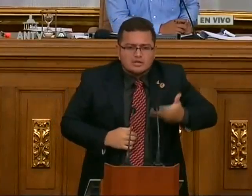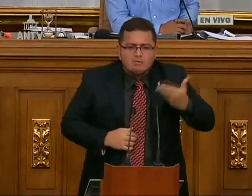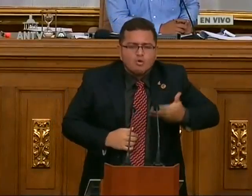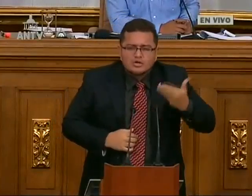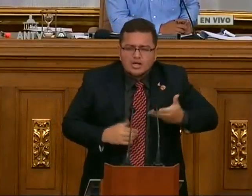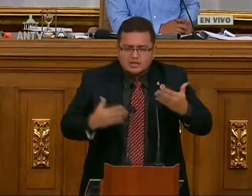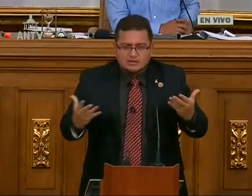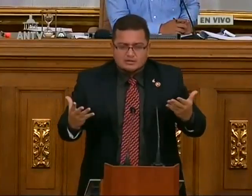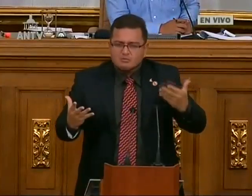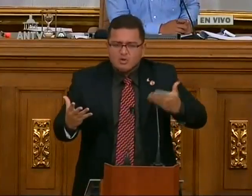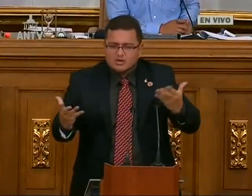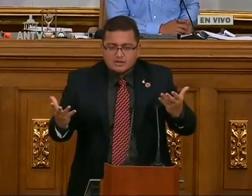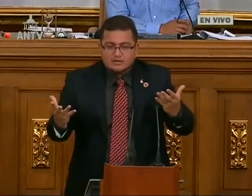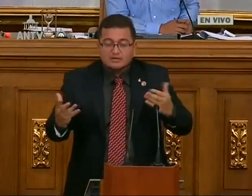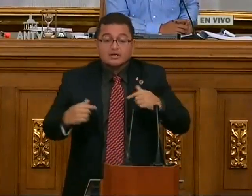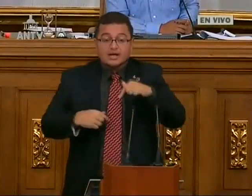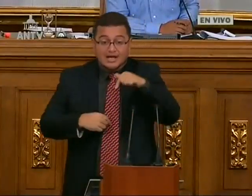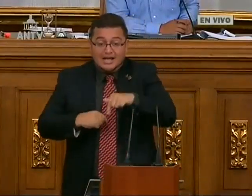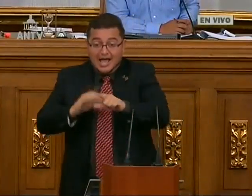Es Muy Importante